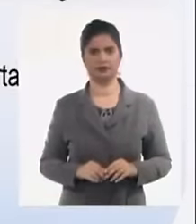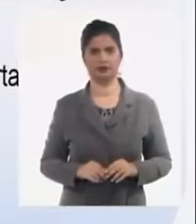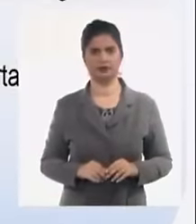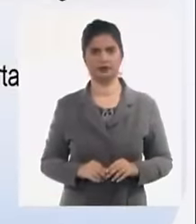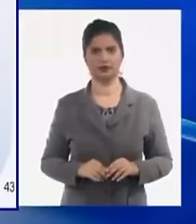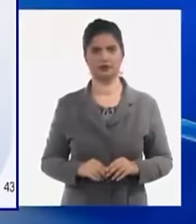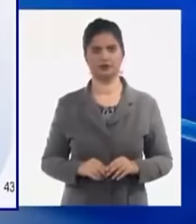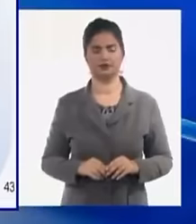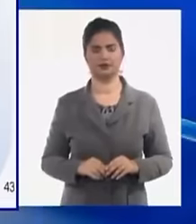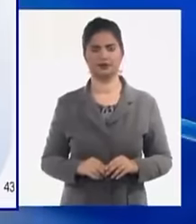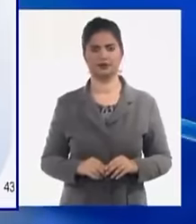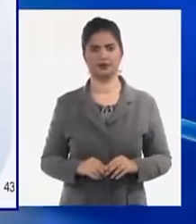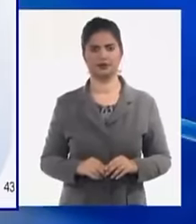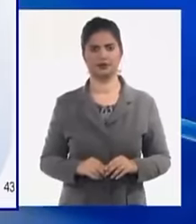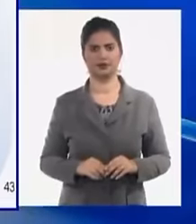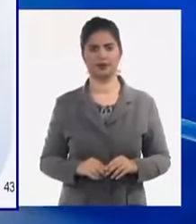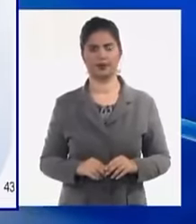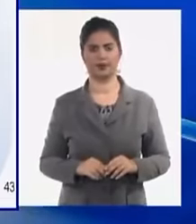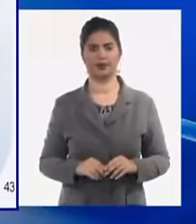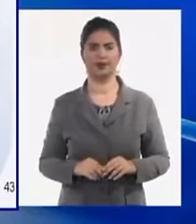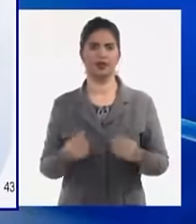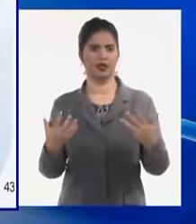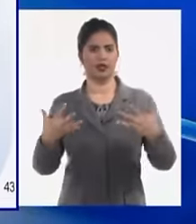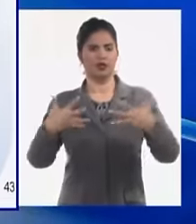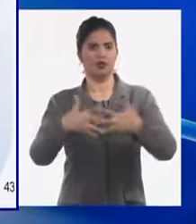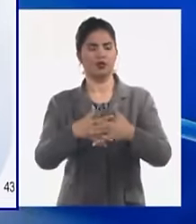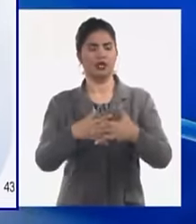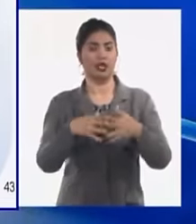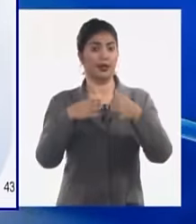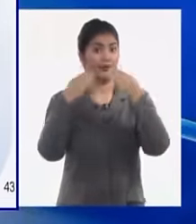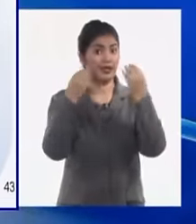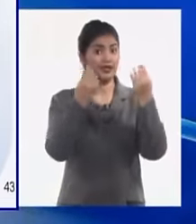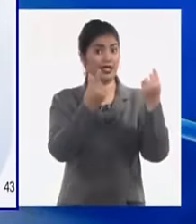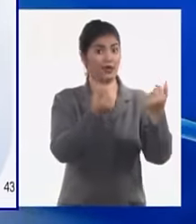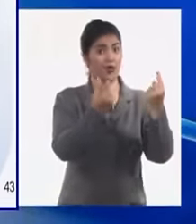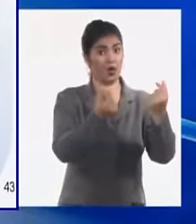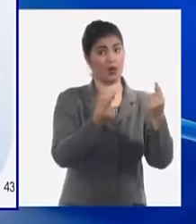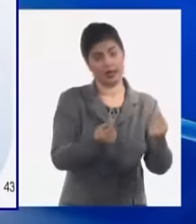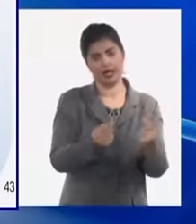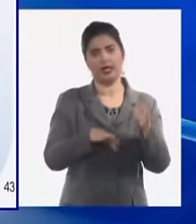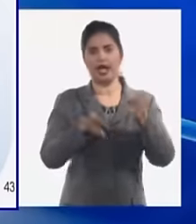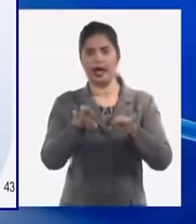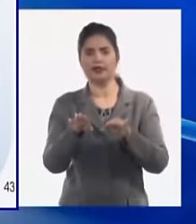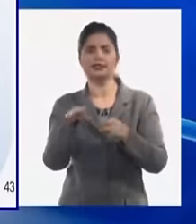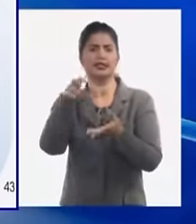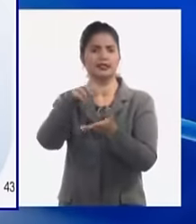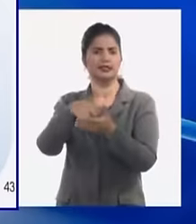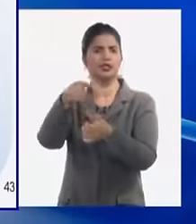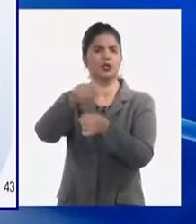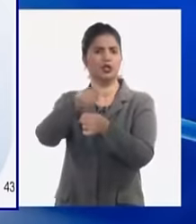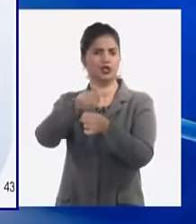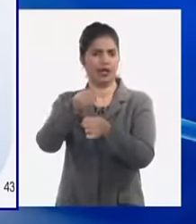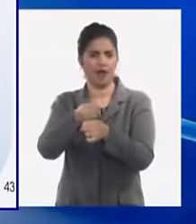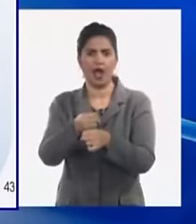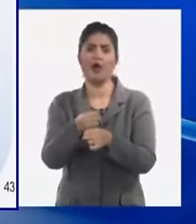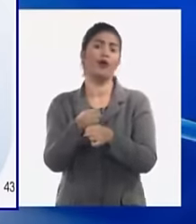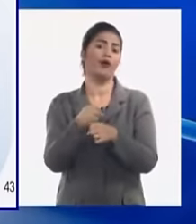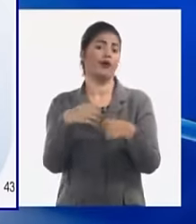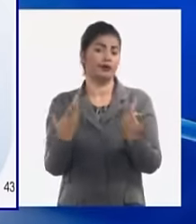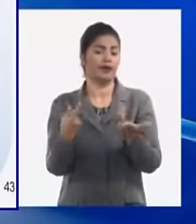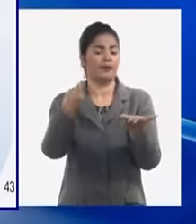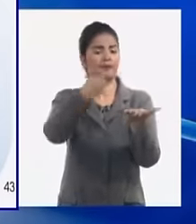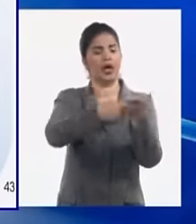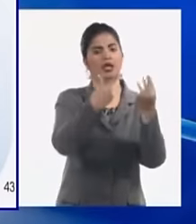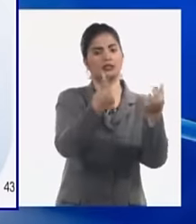muchas de las excepciones de impuestos que hemos hecho no han jugado el papel que tenían que jugar cobramos aranceles